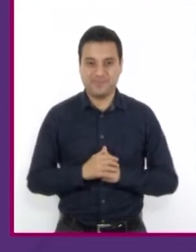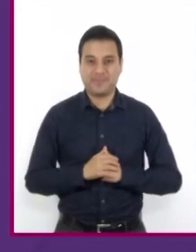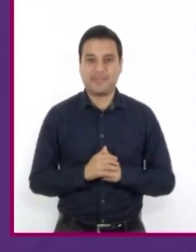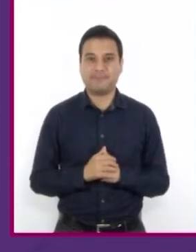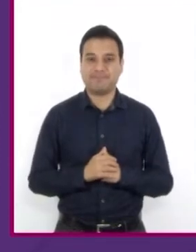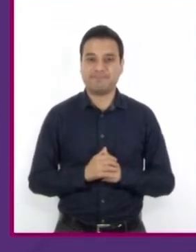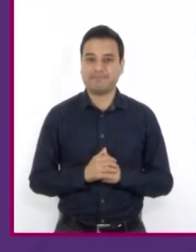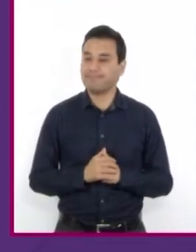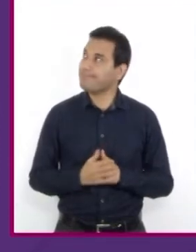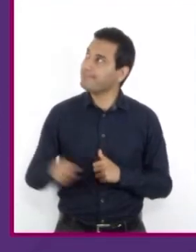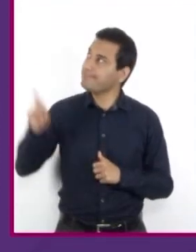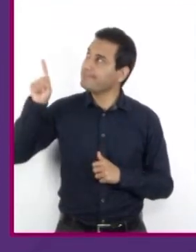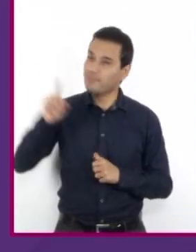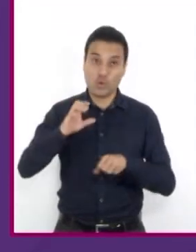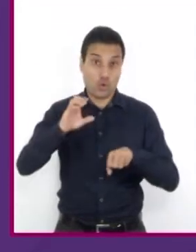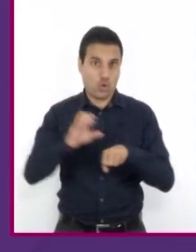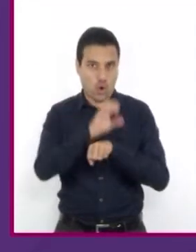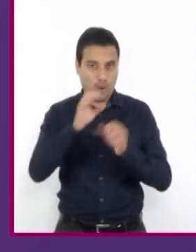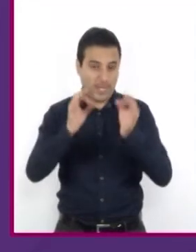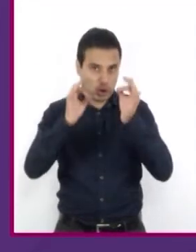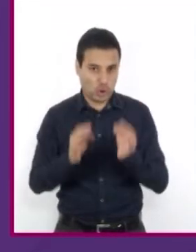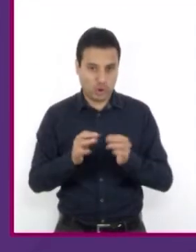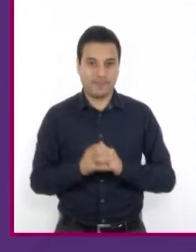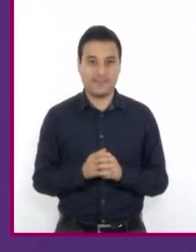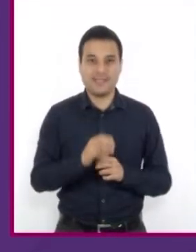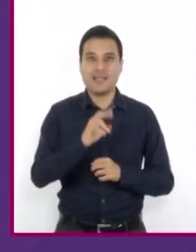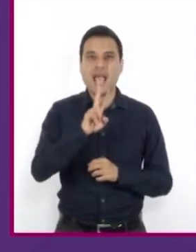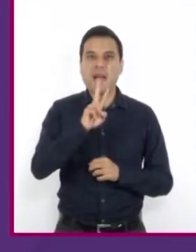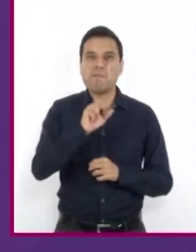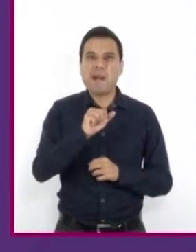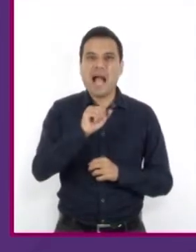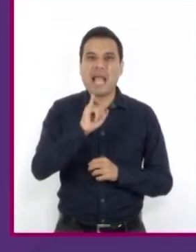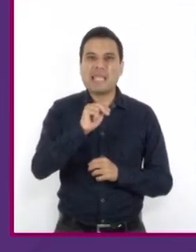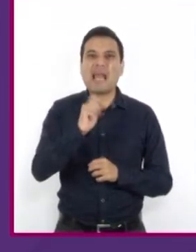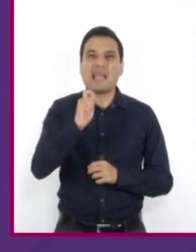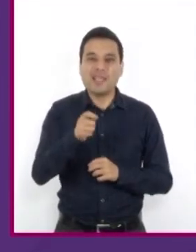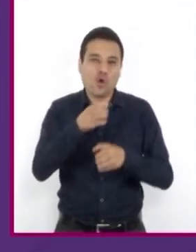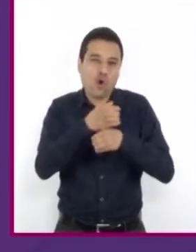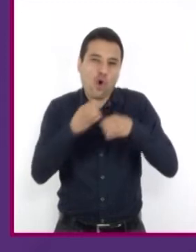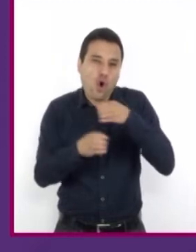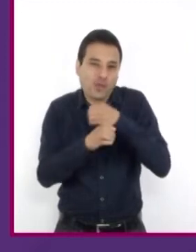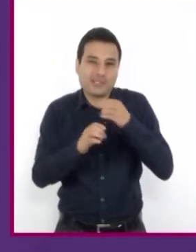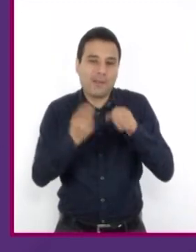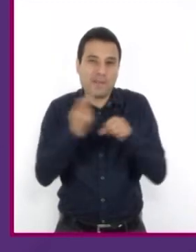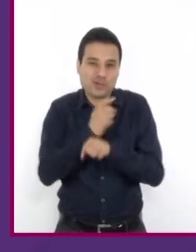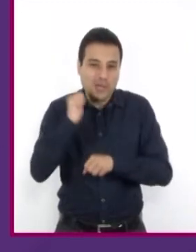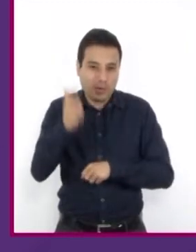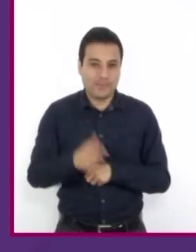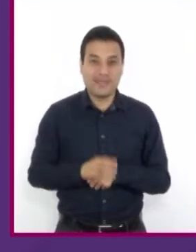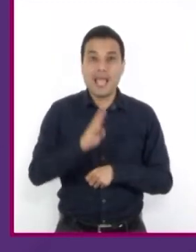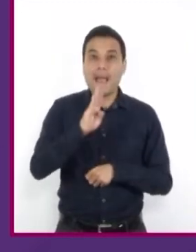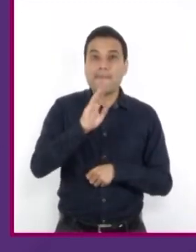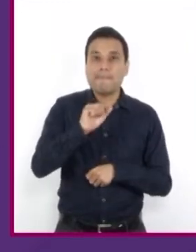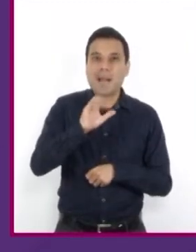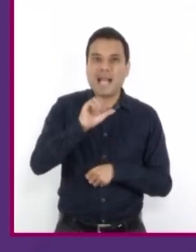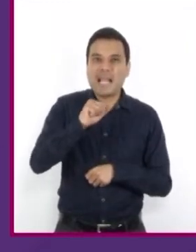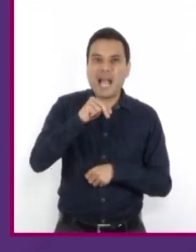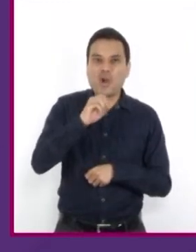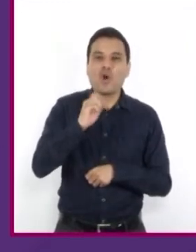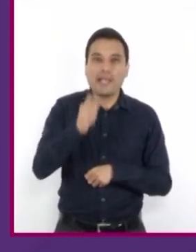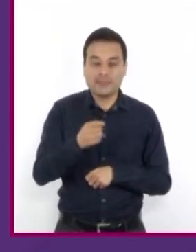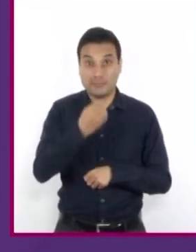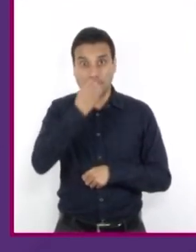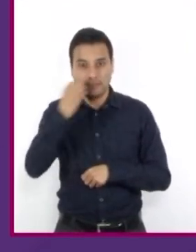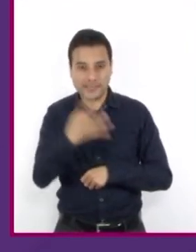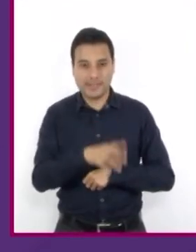Frases con expresiones colombianas. Esta vaina, situación o cosa. Está bacano. O chévere, excelente.